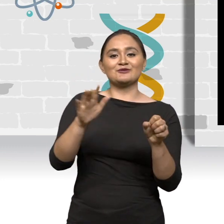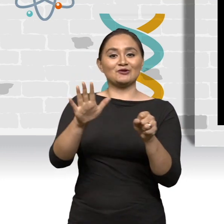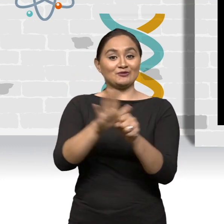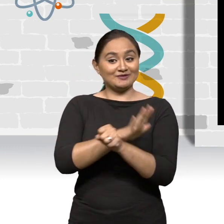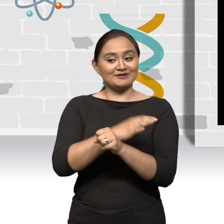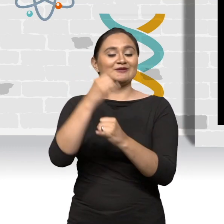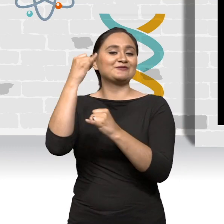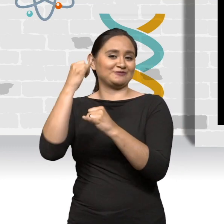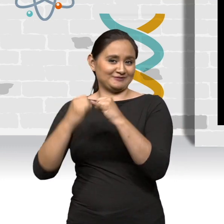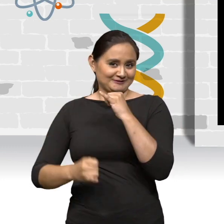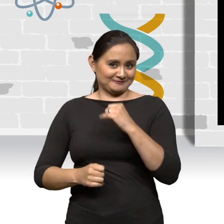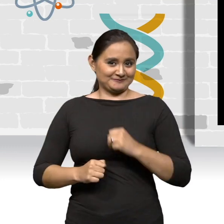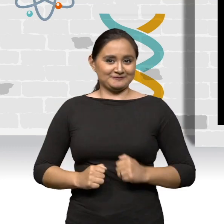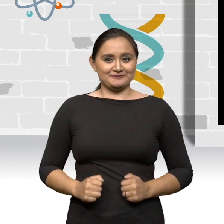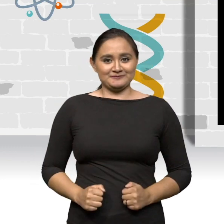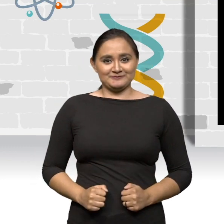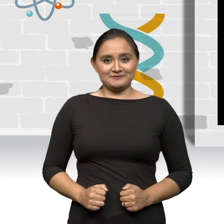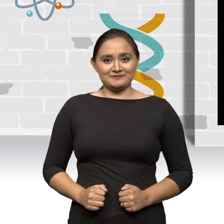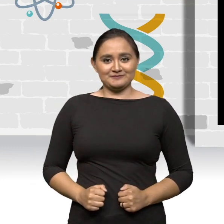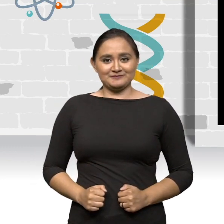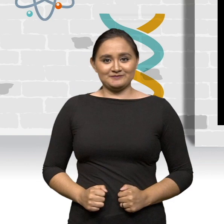absoluta en el momento final.